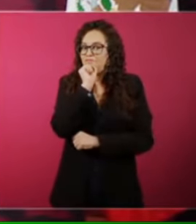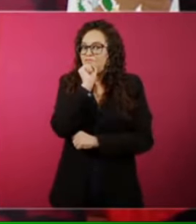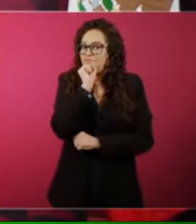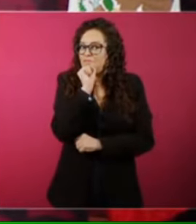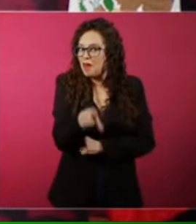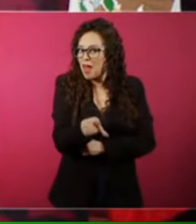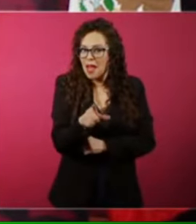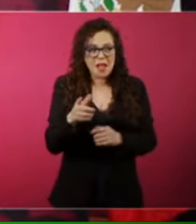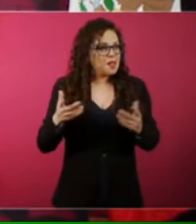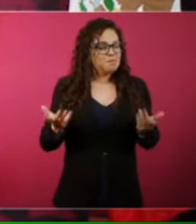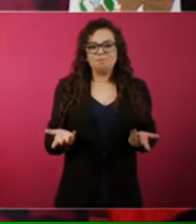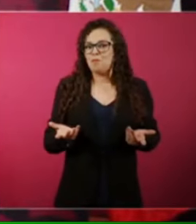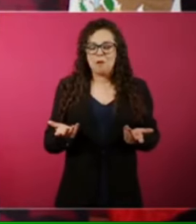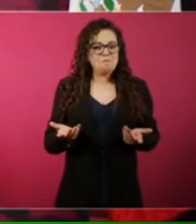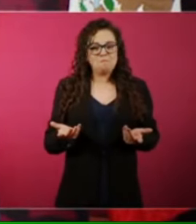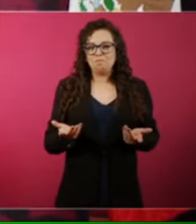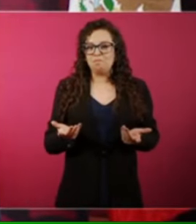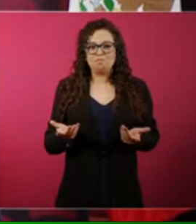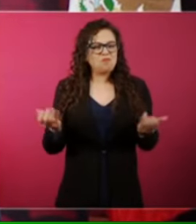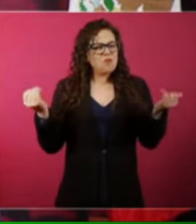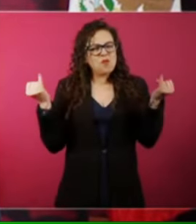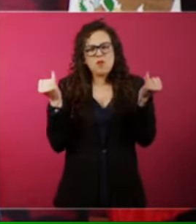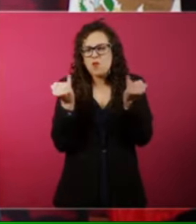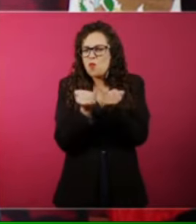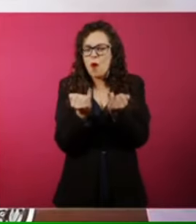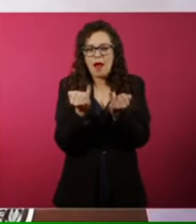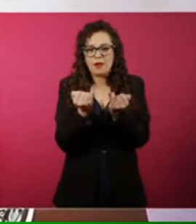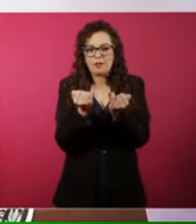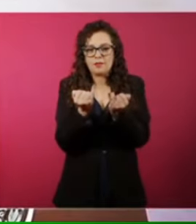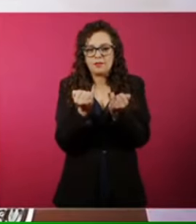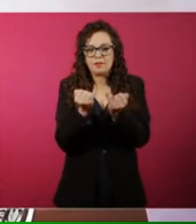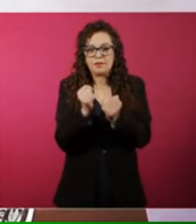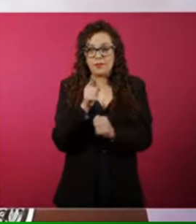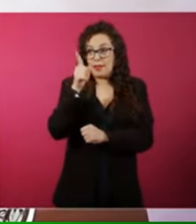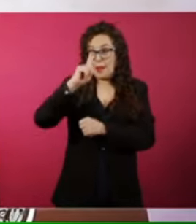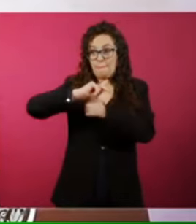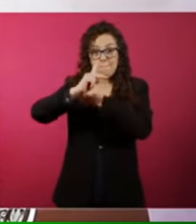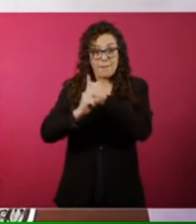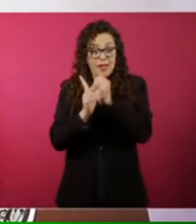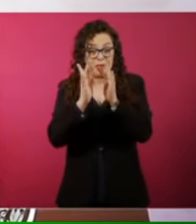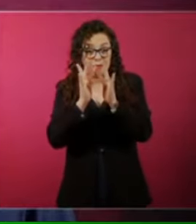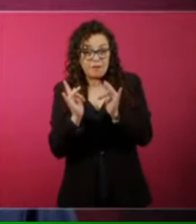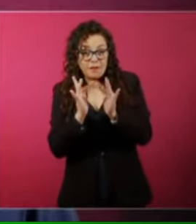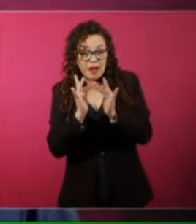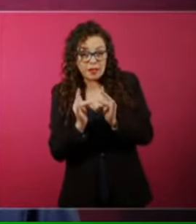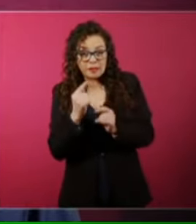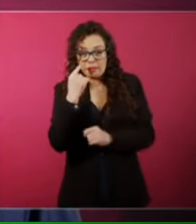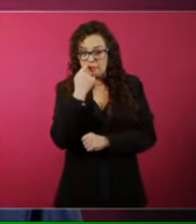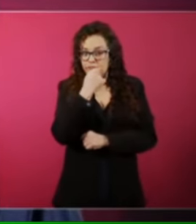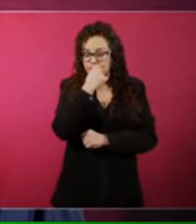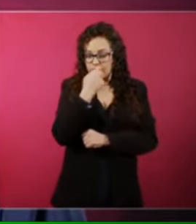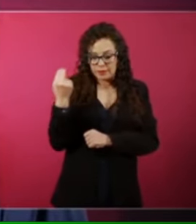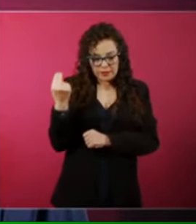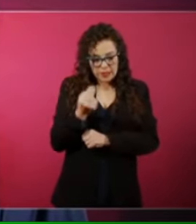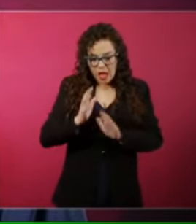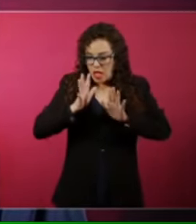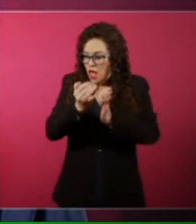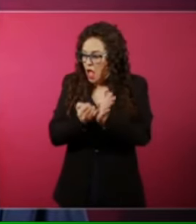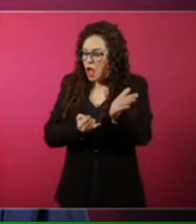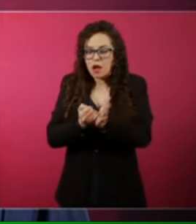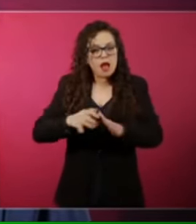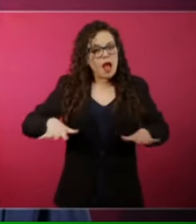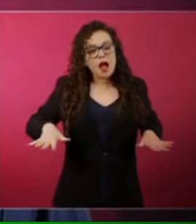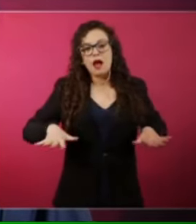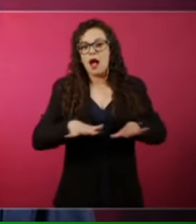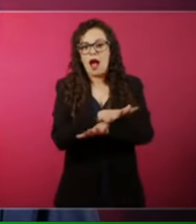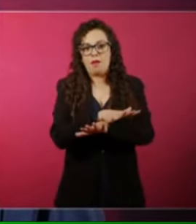mismo. En Francia, quienes deciden este cambio a favor de políticas